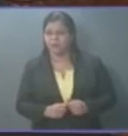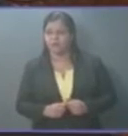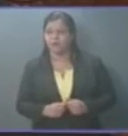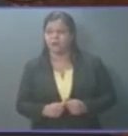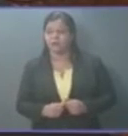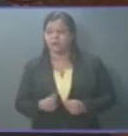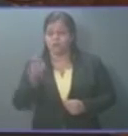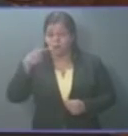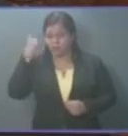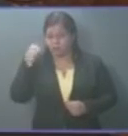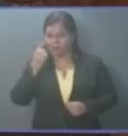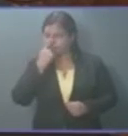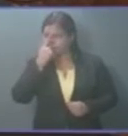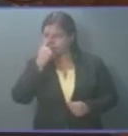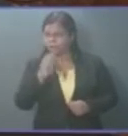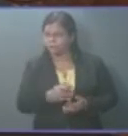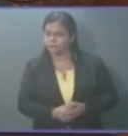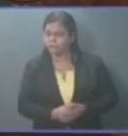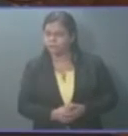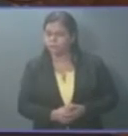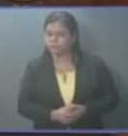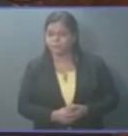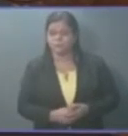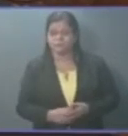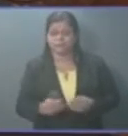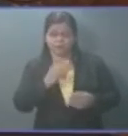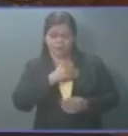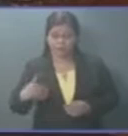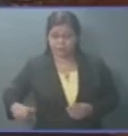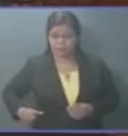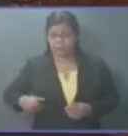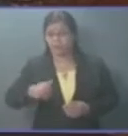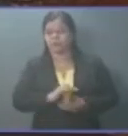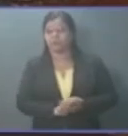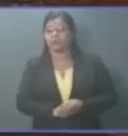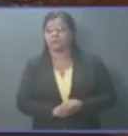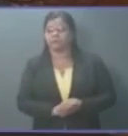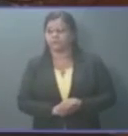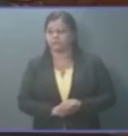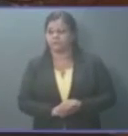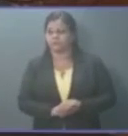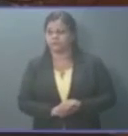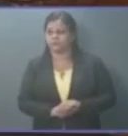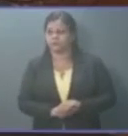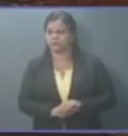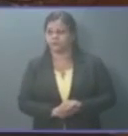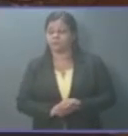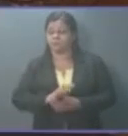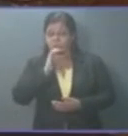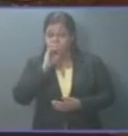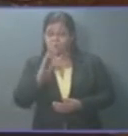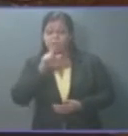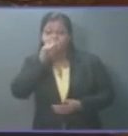El día de ayer, el inquilino en casa presidencial, el presidente, emitió